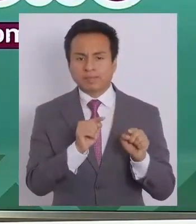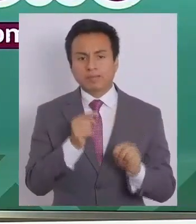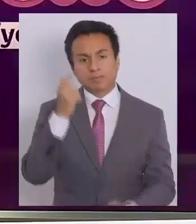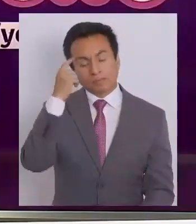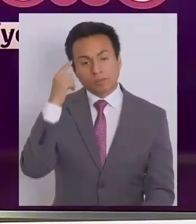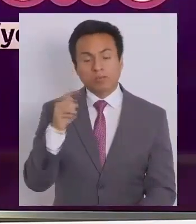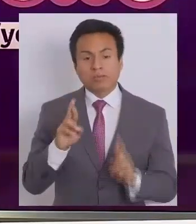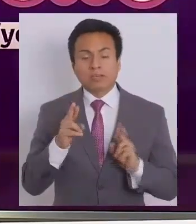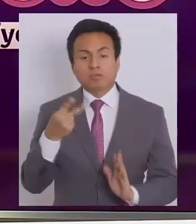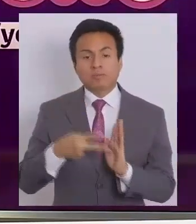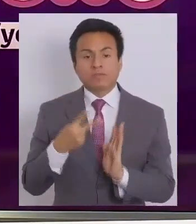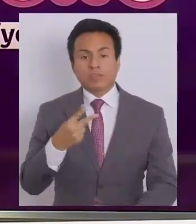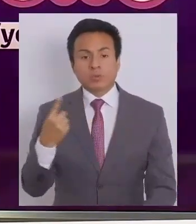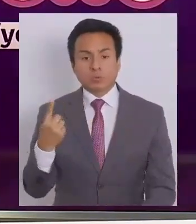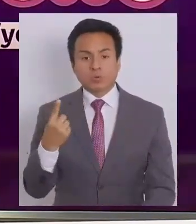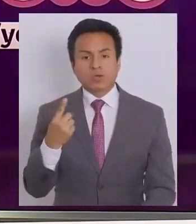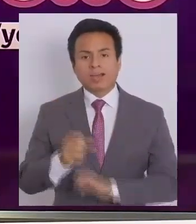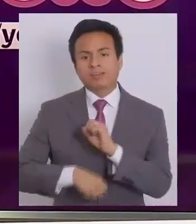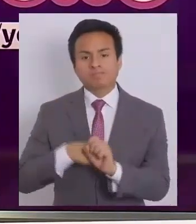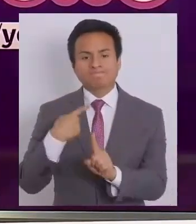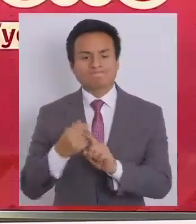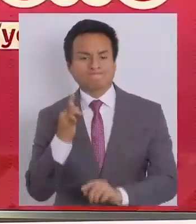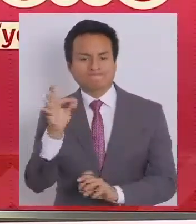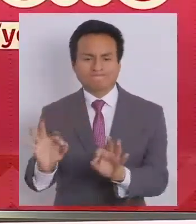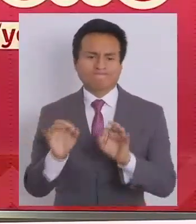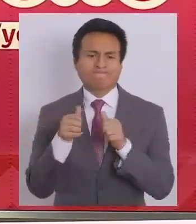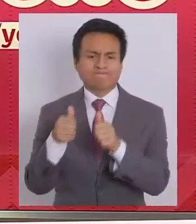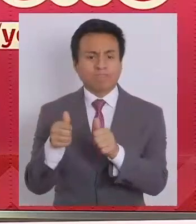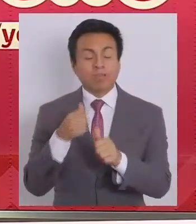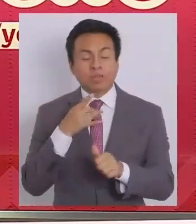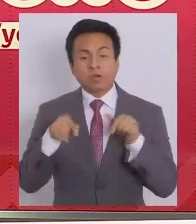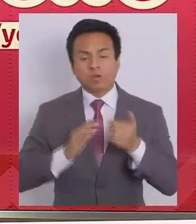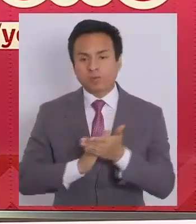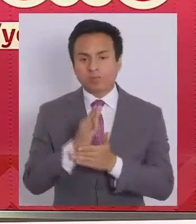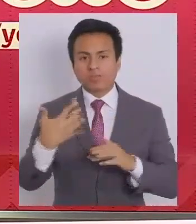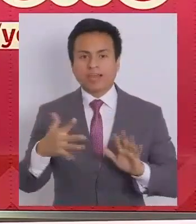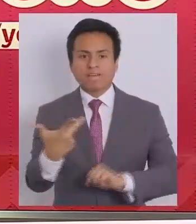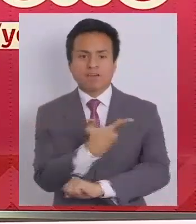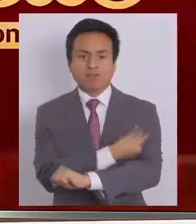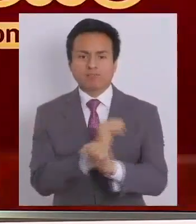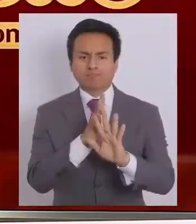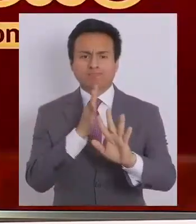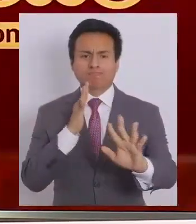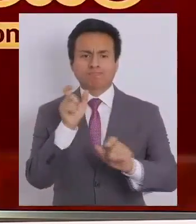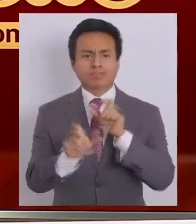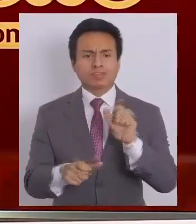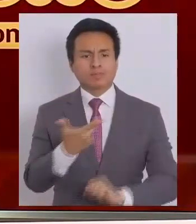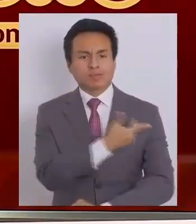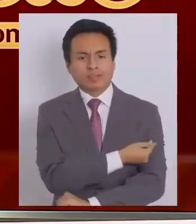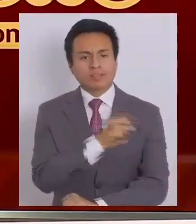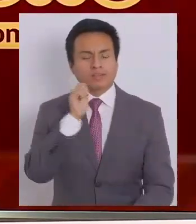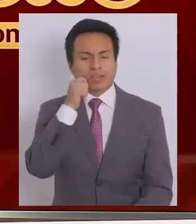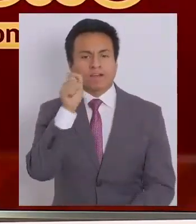el 2021 sea el año de la esperanza. Y que hoy día haya comenzado esta vacunación masiva, que significa tener